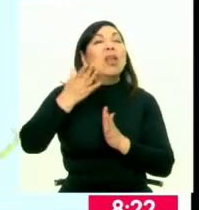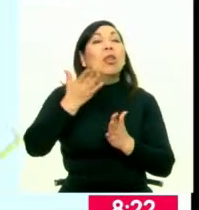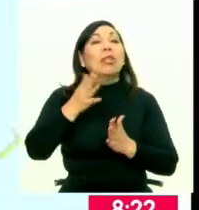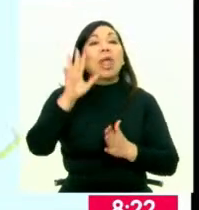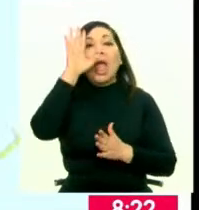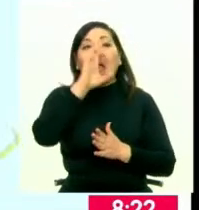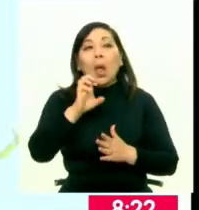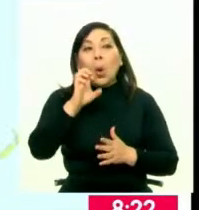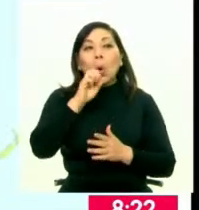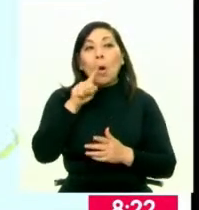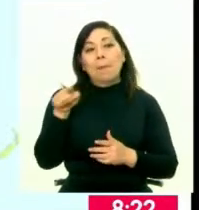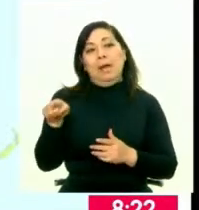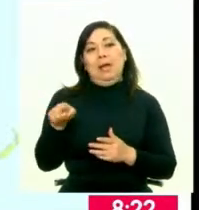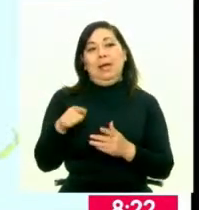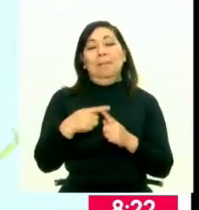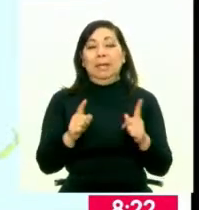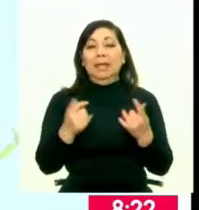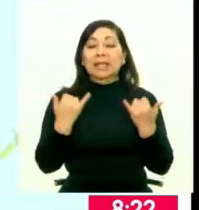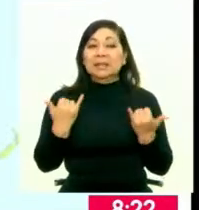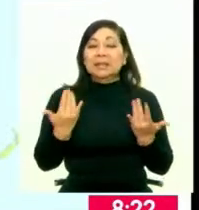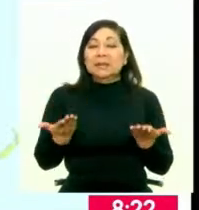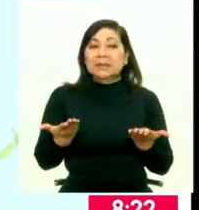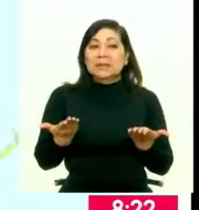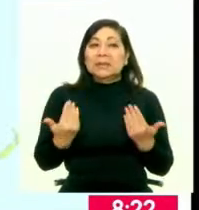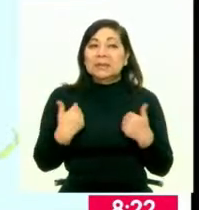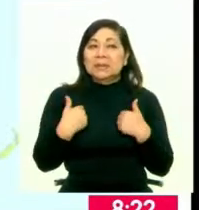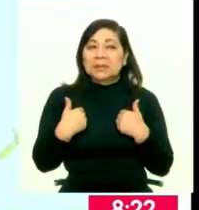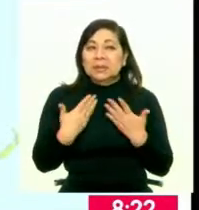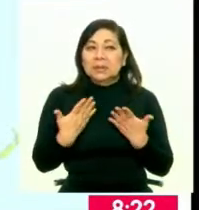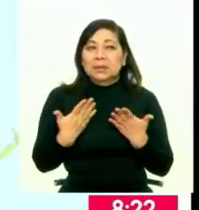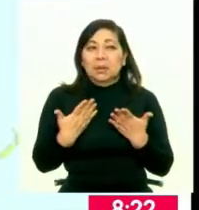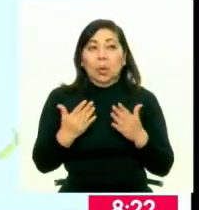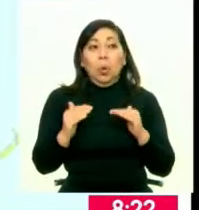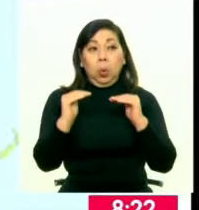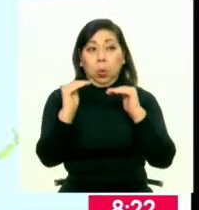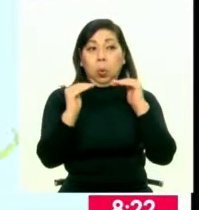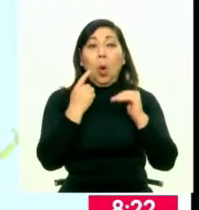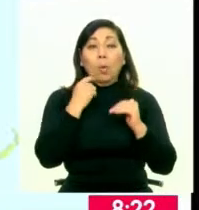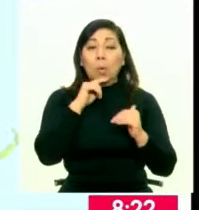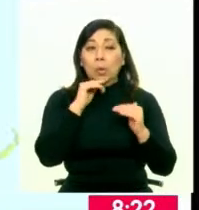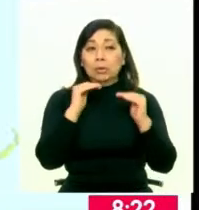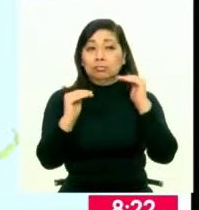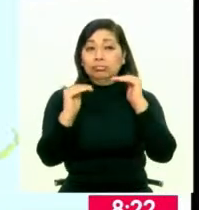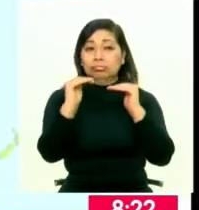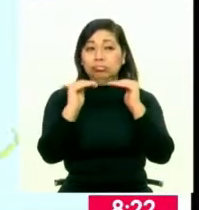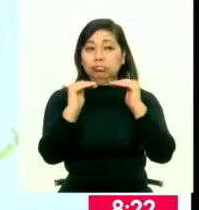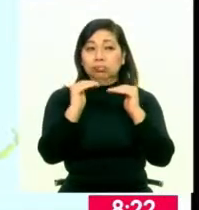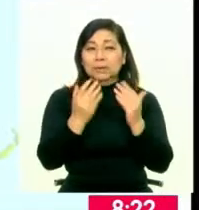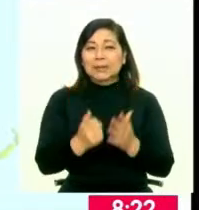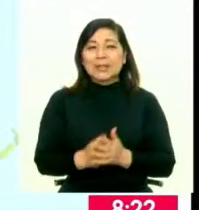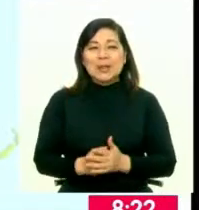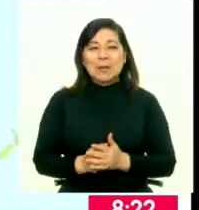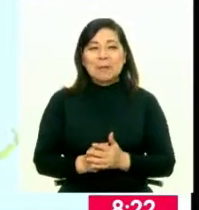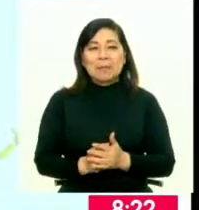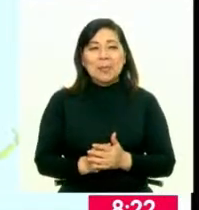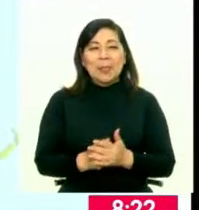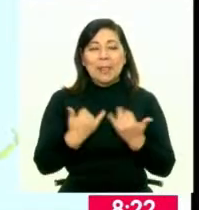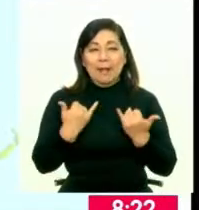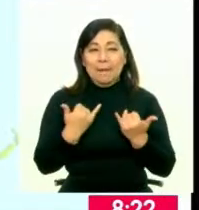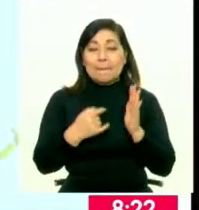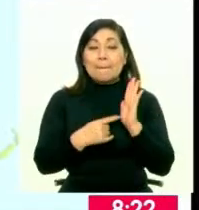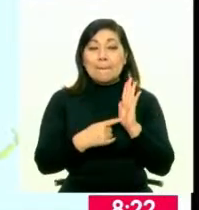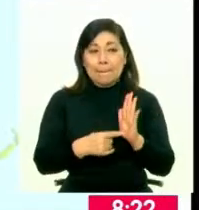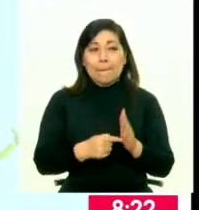esto también es interesante porque aquí prácticamente tenemos un empate entre hombres y mujeres. Esto es una de las características de nuestra